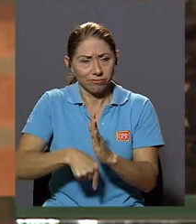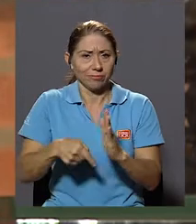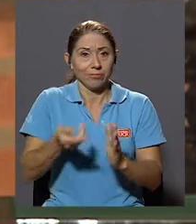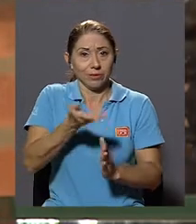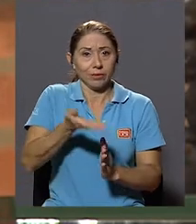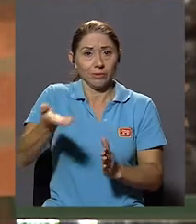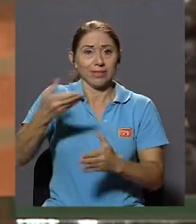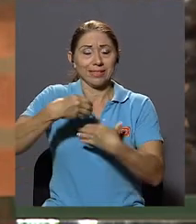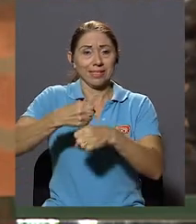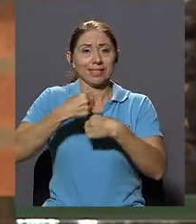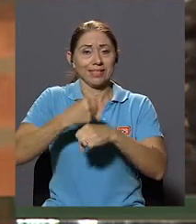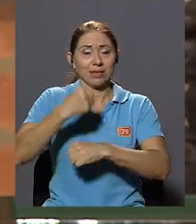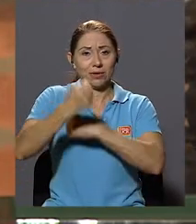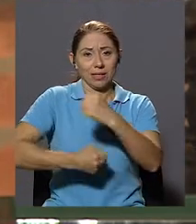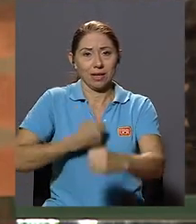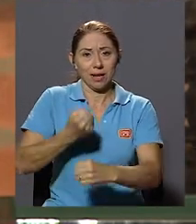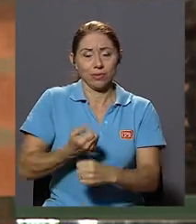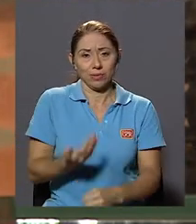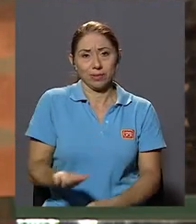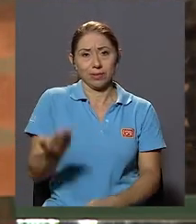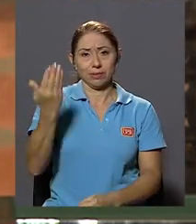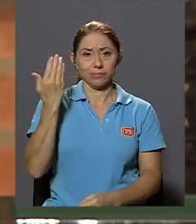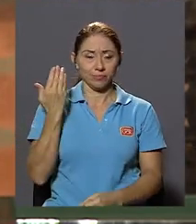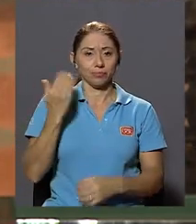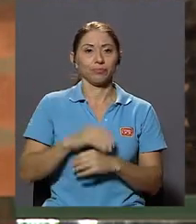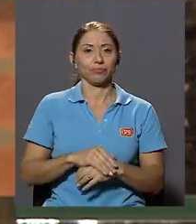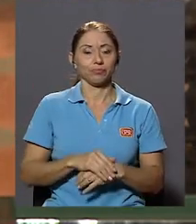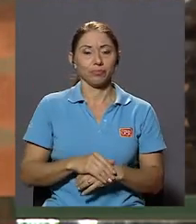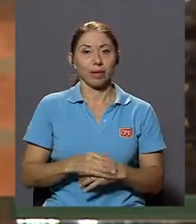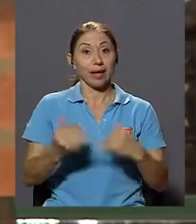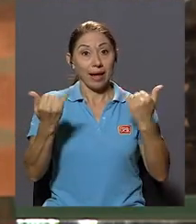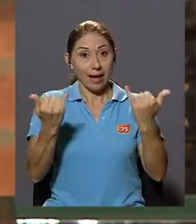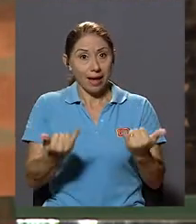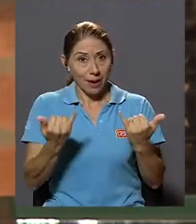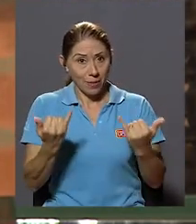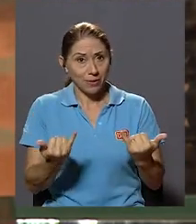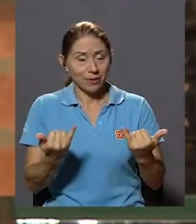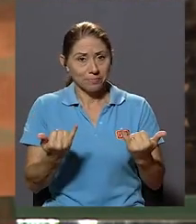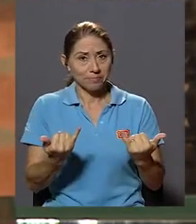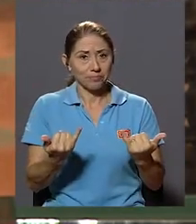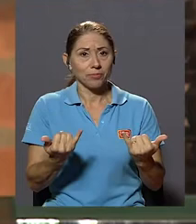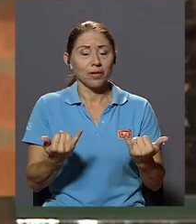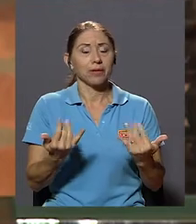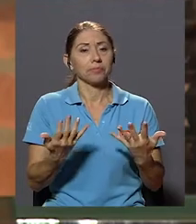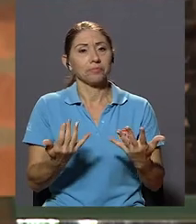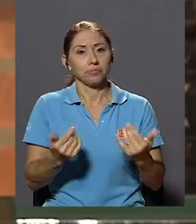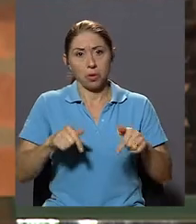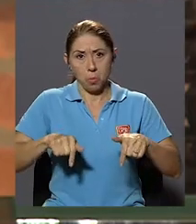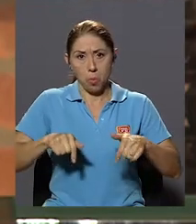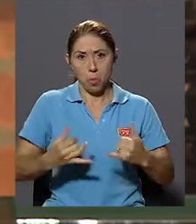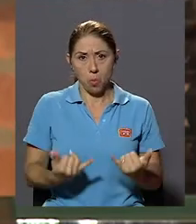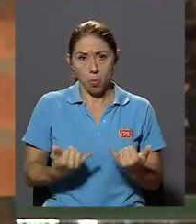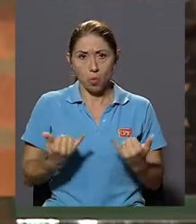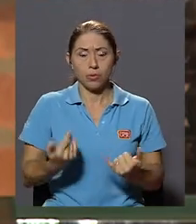durante el año pasado se había realizado En esta oportunidad, como estaba empezando a decir